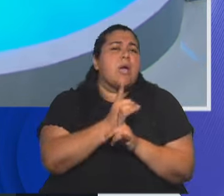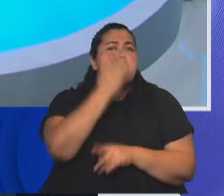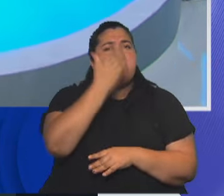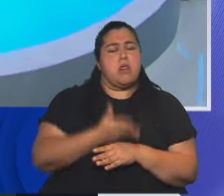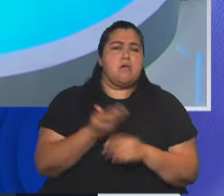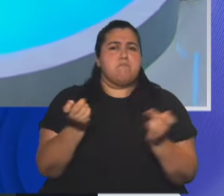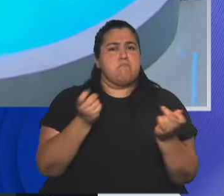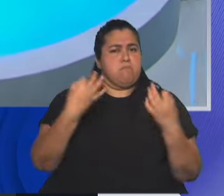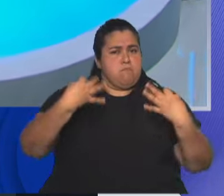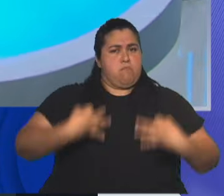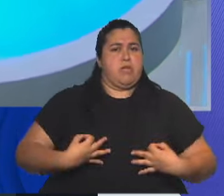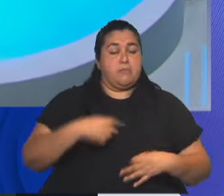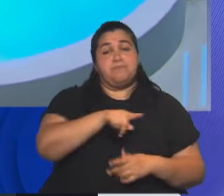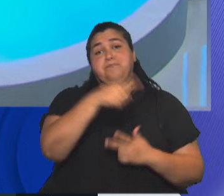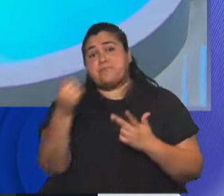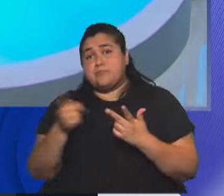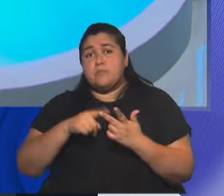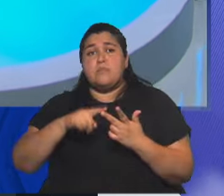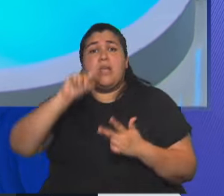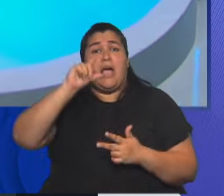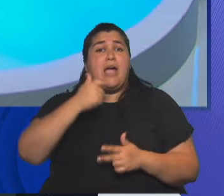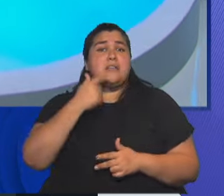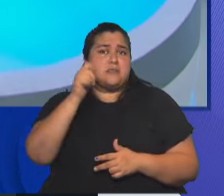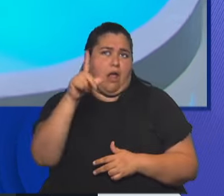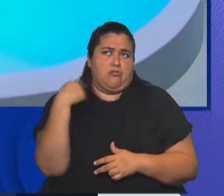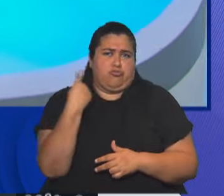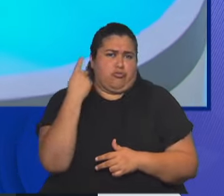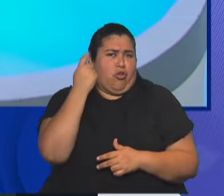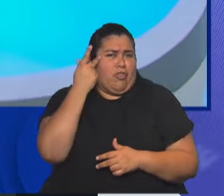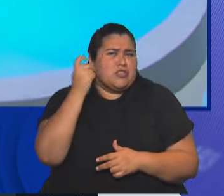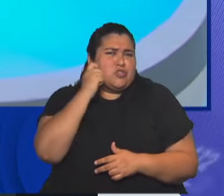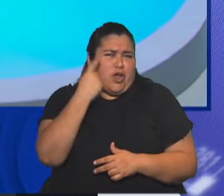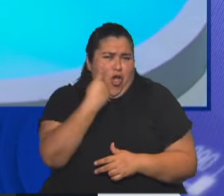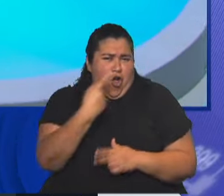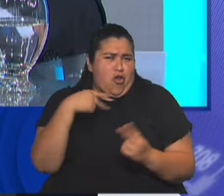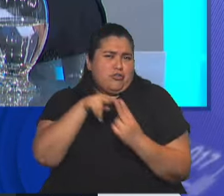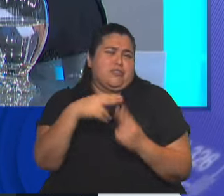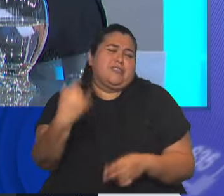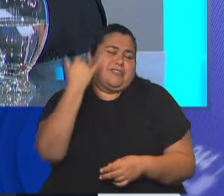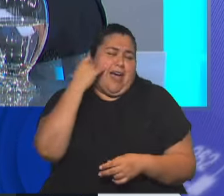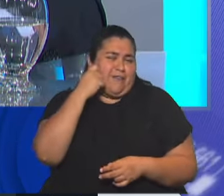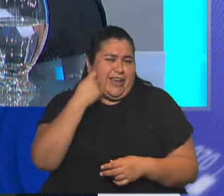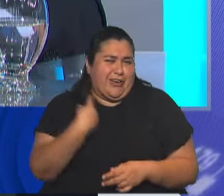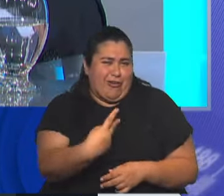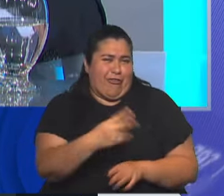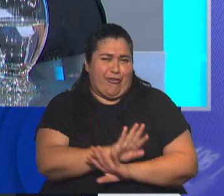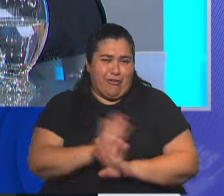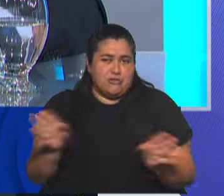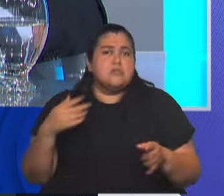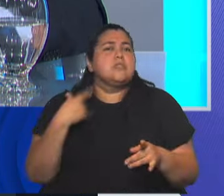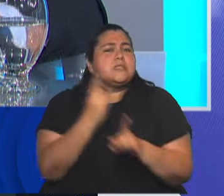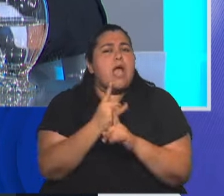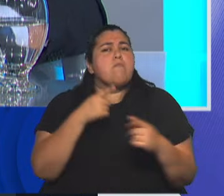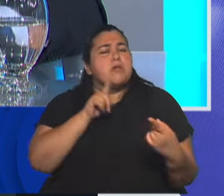Y con el doctor Casal, que nos conocíamos de los 18 años, ya estamos veteranos, estamos codo a codo,